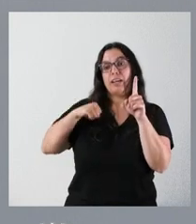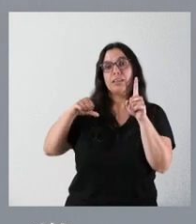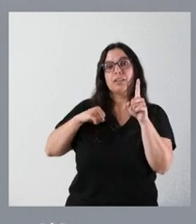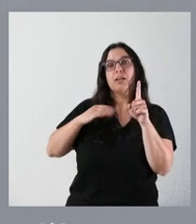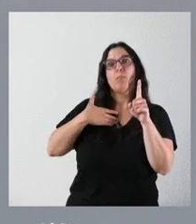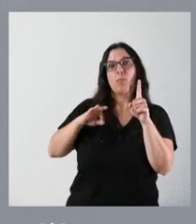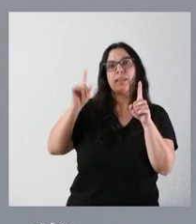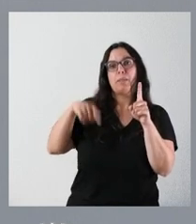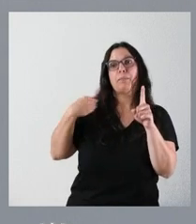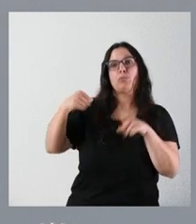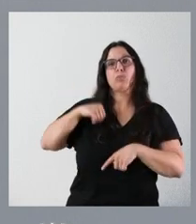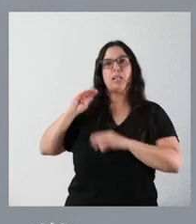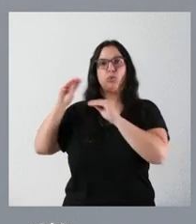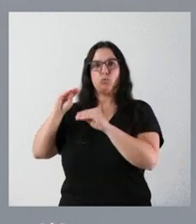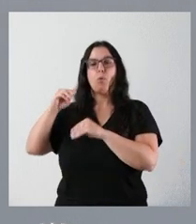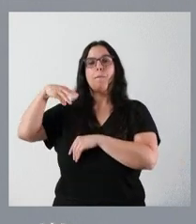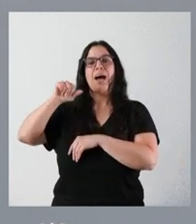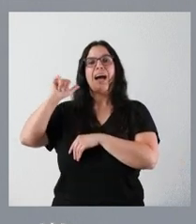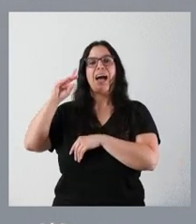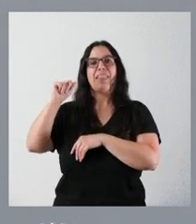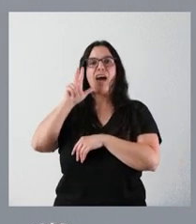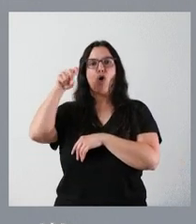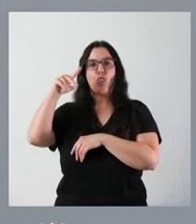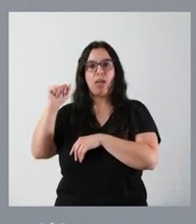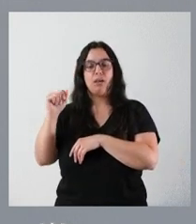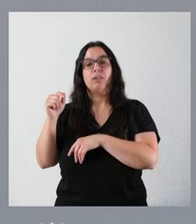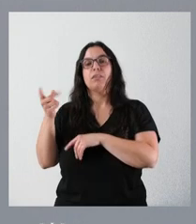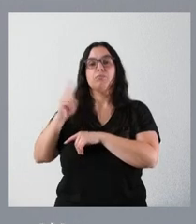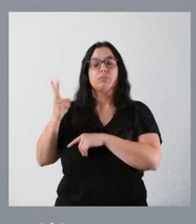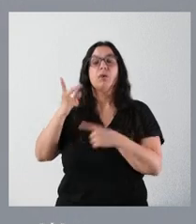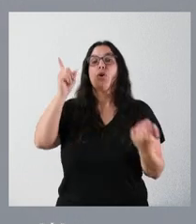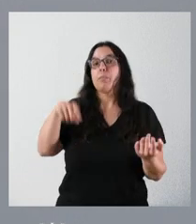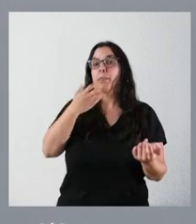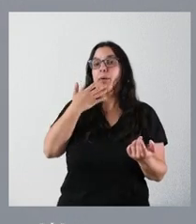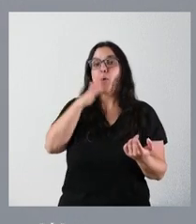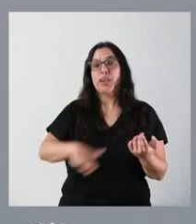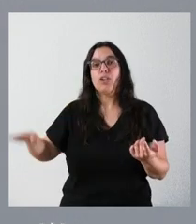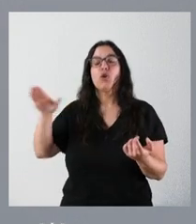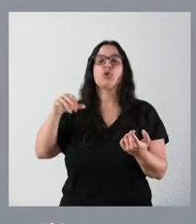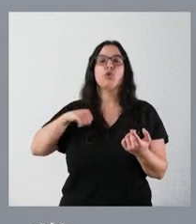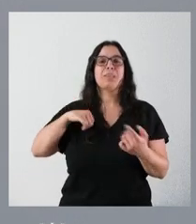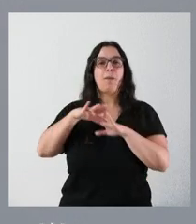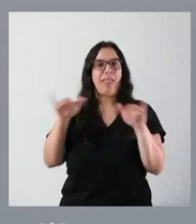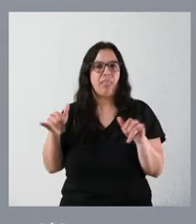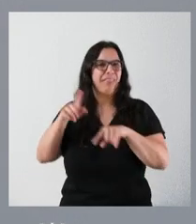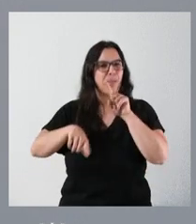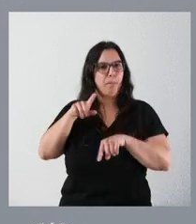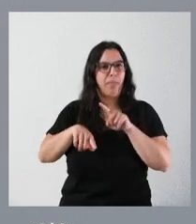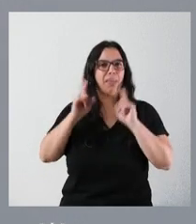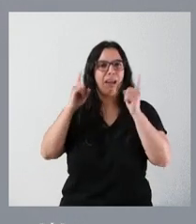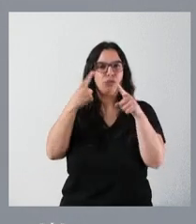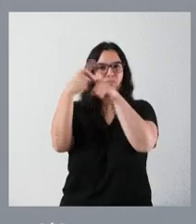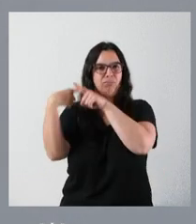universitario Puerta de Hierro en Majalahonda y, para la extensión pediátrica, el hospital universitario de La Paz y tienen ustedes el resto de casos para otros